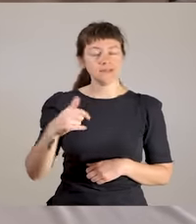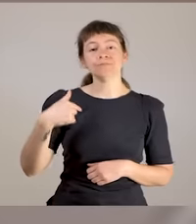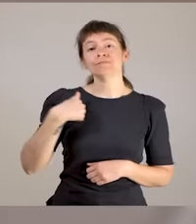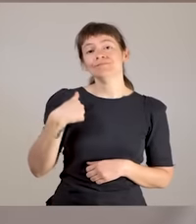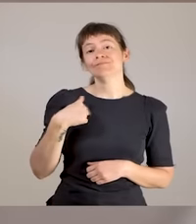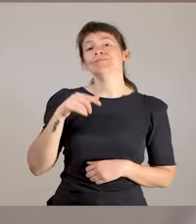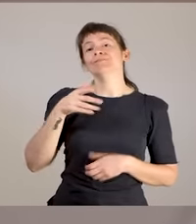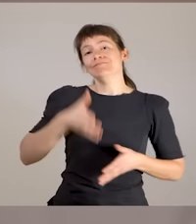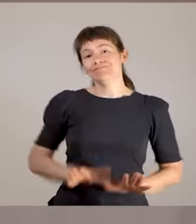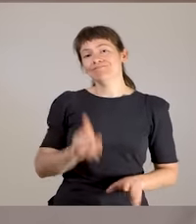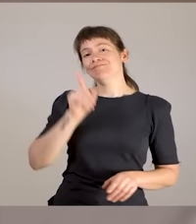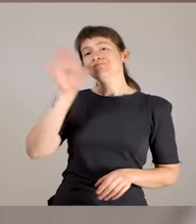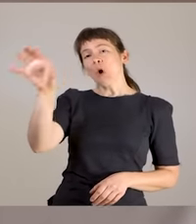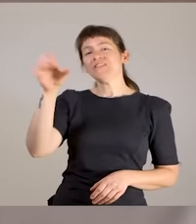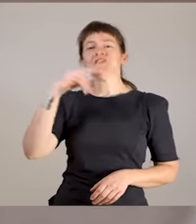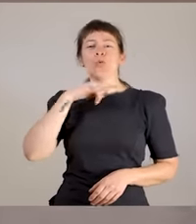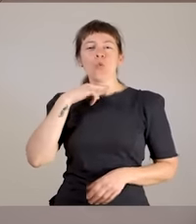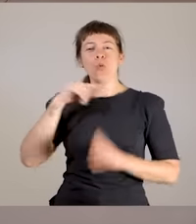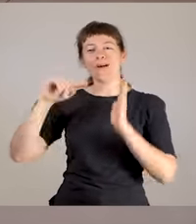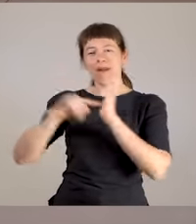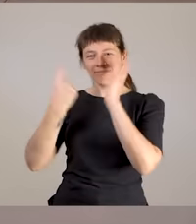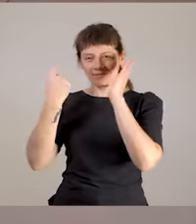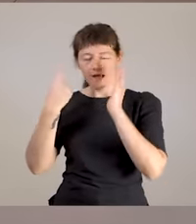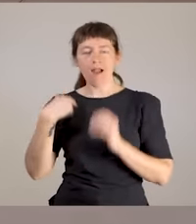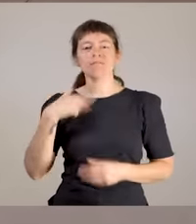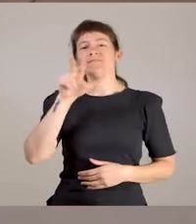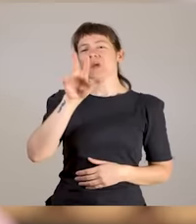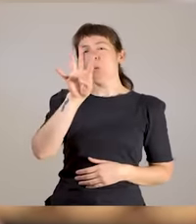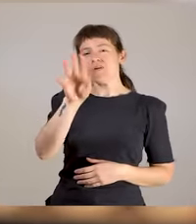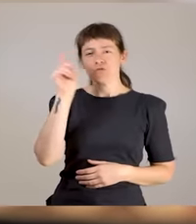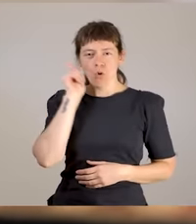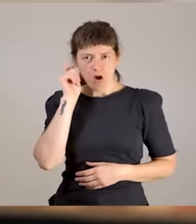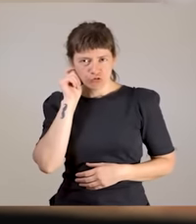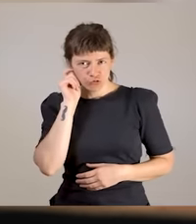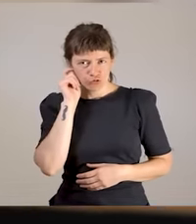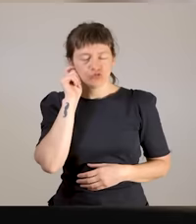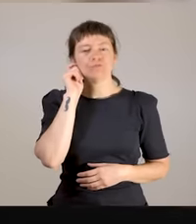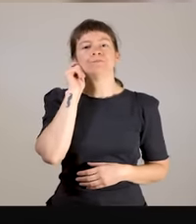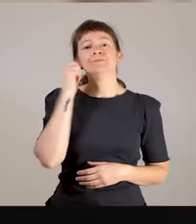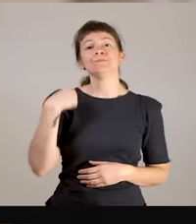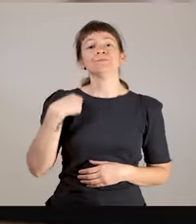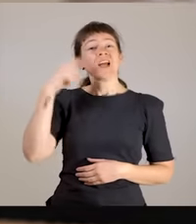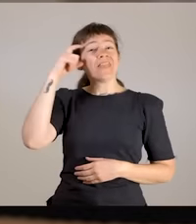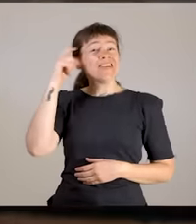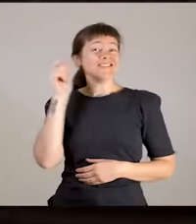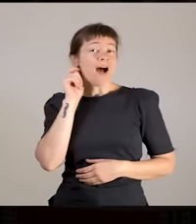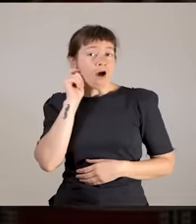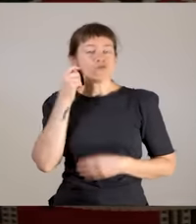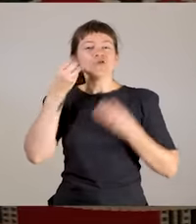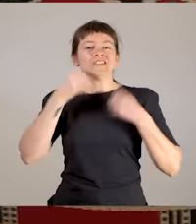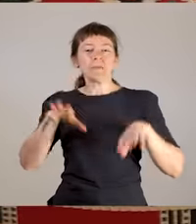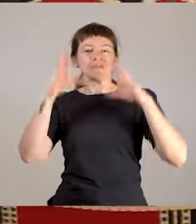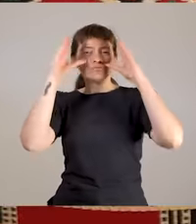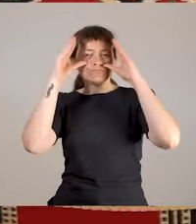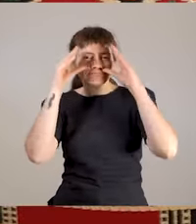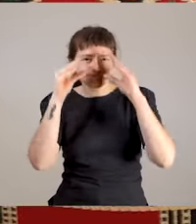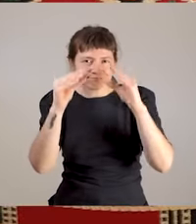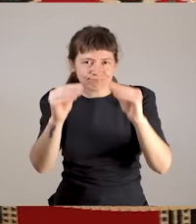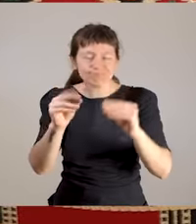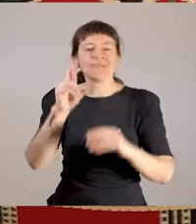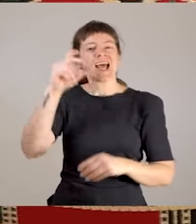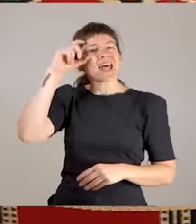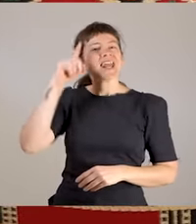provincia de Jujuy, de San Salvador de Jujuy. Tengo 34 años, perdí la vista a los 10